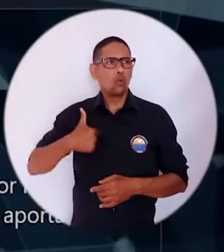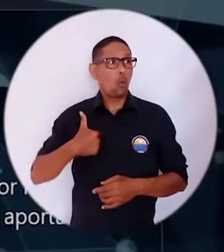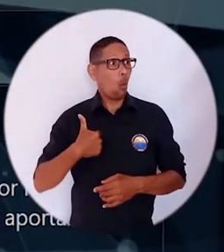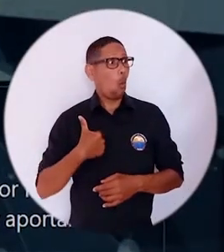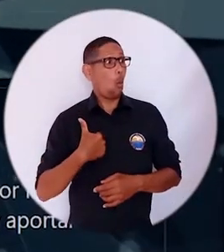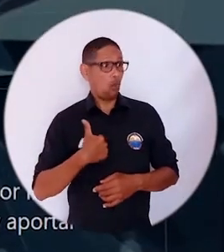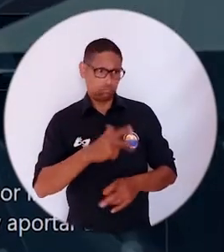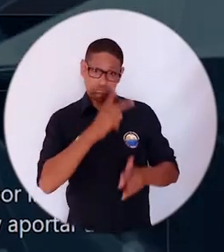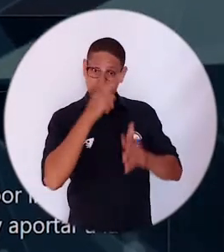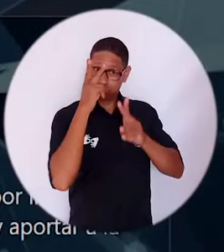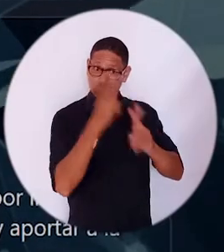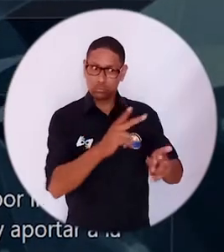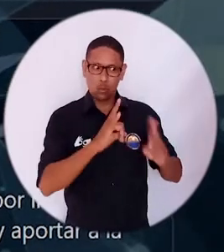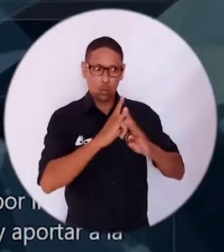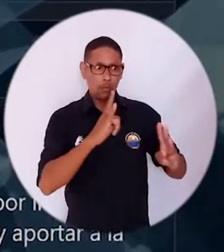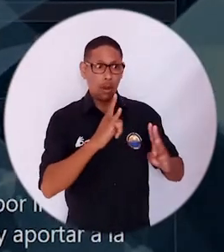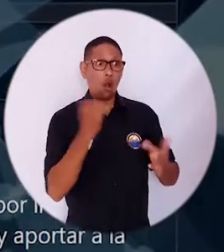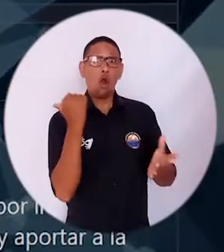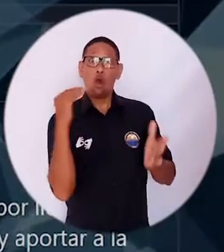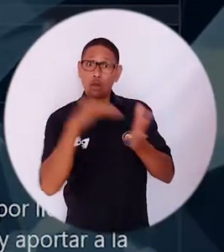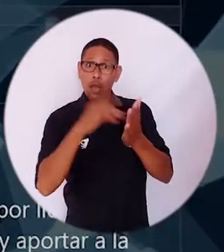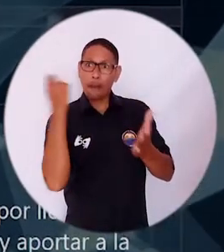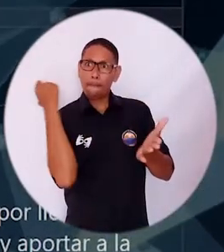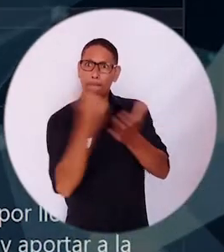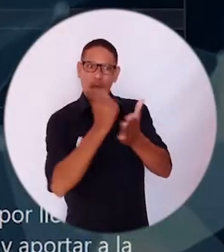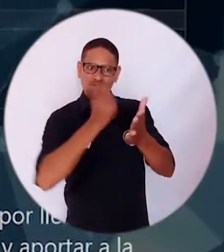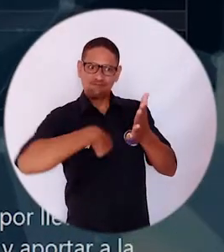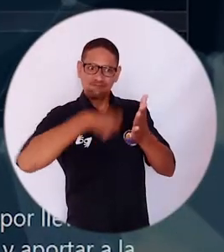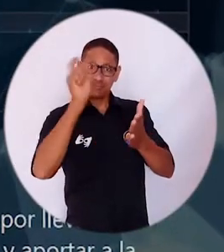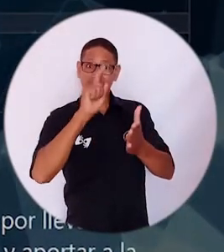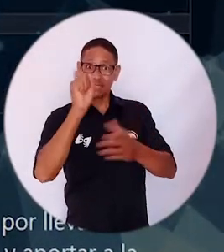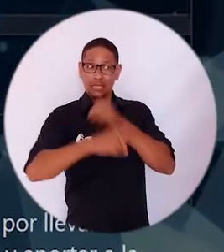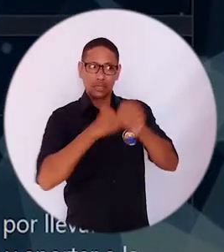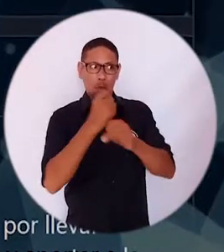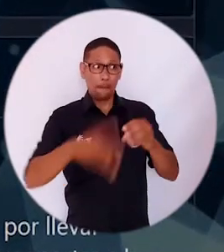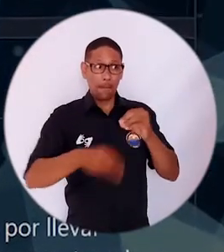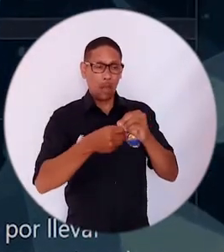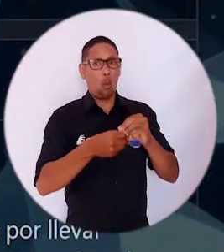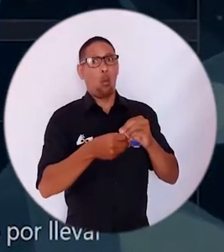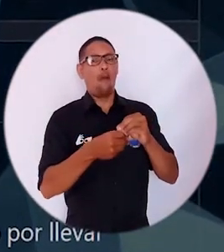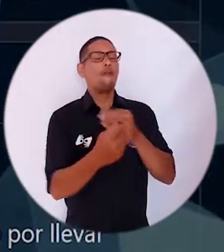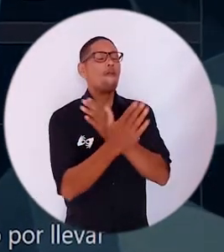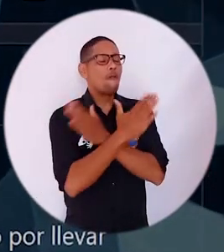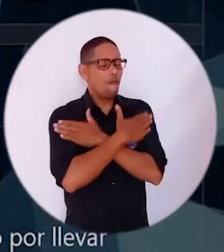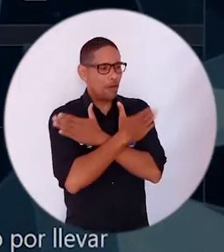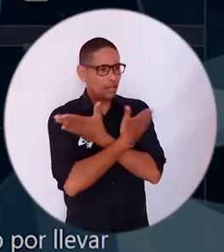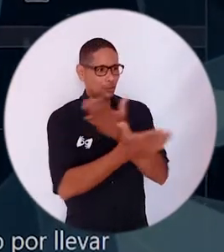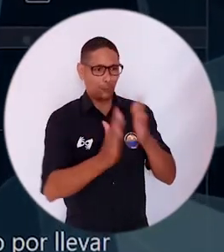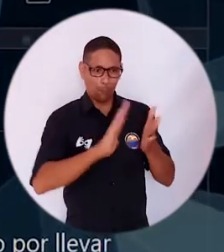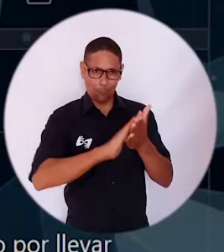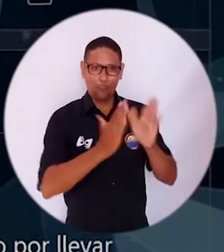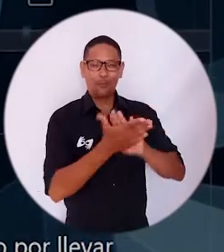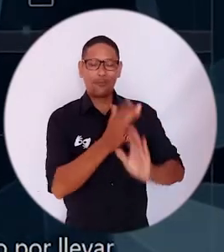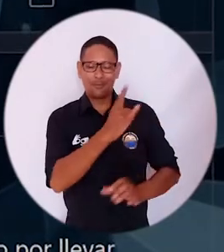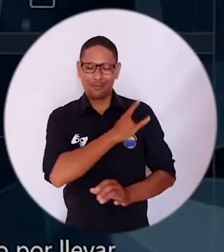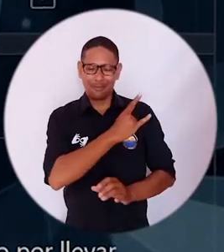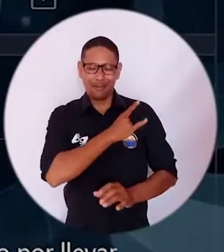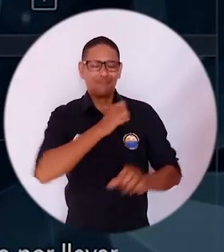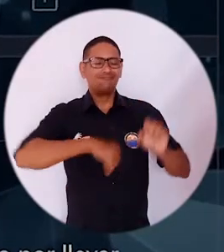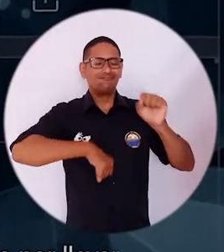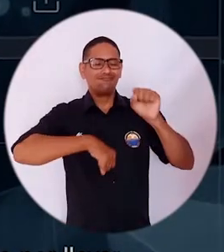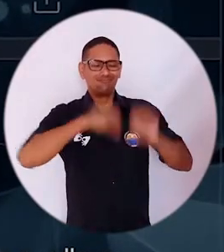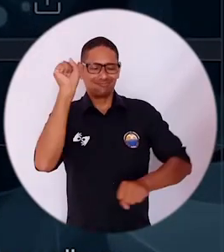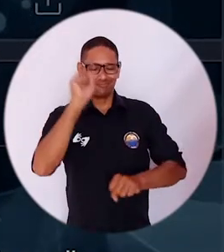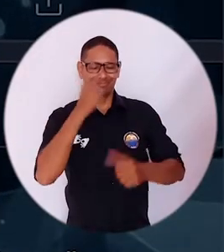en Santa Marta he admirado a Magdalena, por eso estoy feliz con su reacreditación en alta calidad por seis años más. Felicitaciones a la